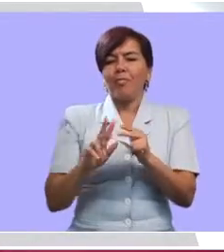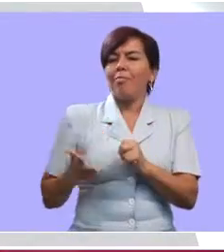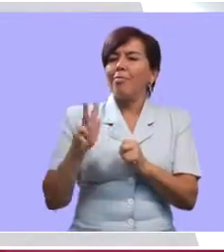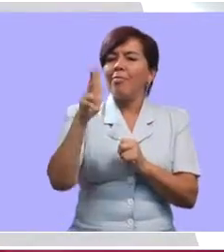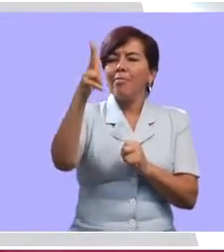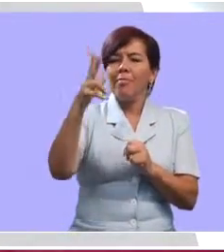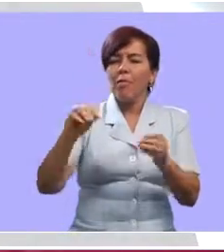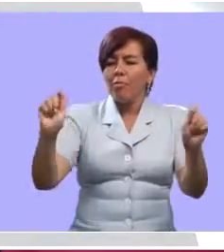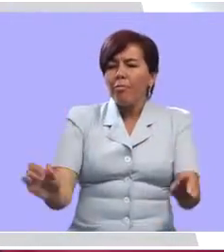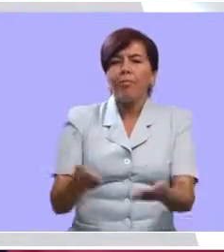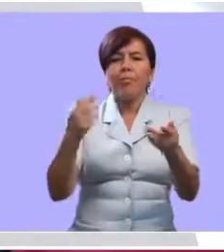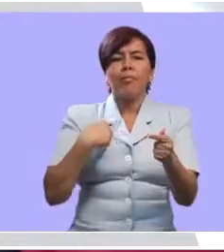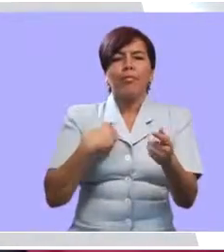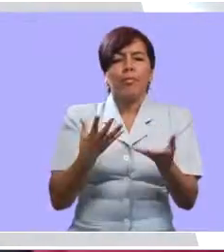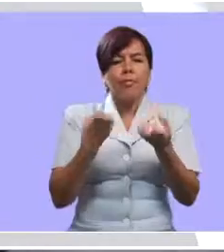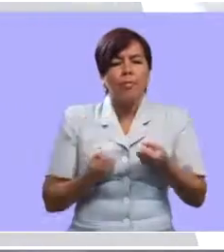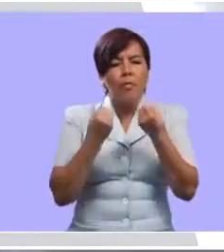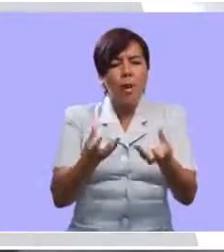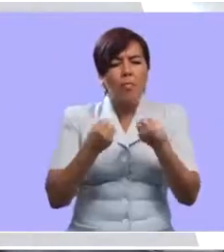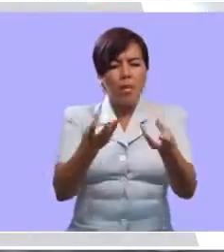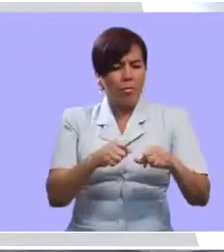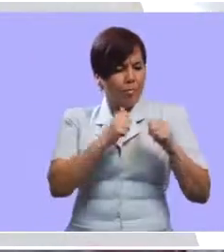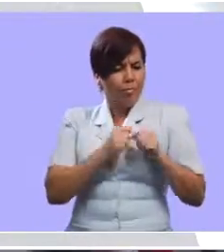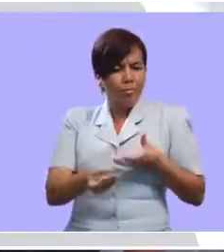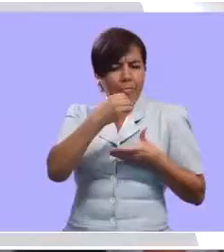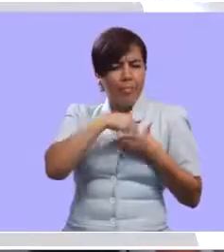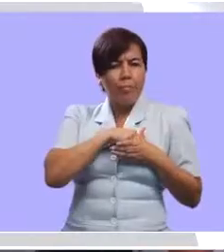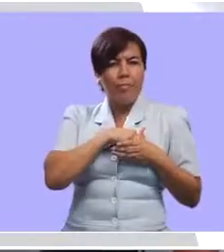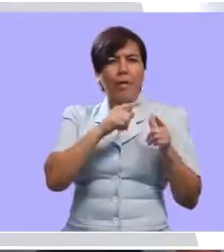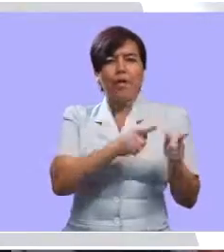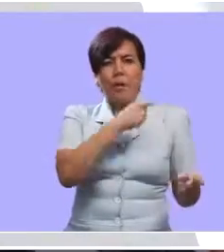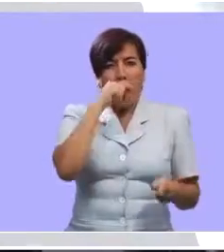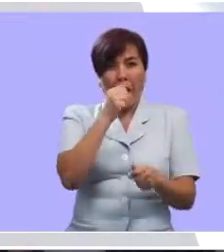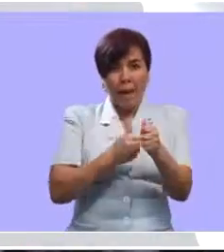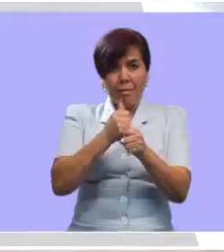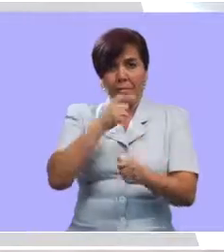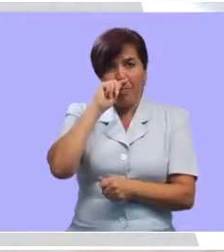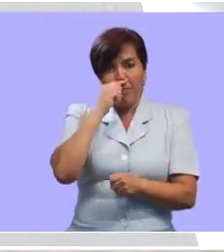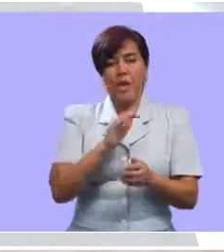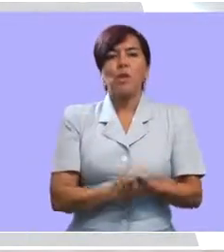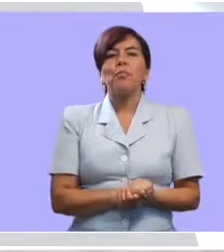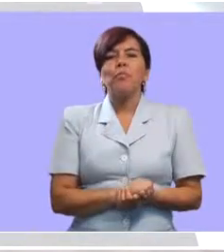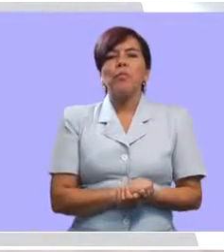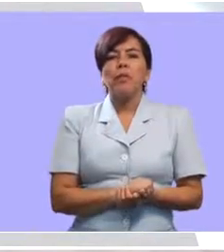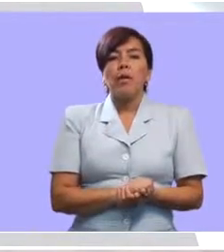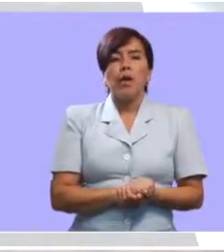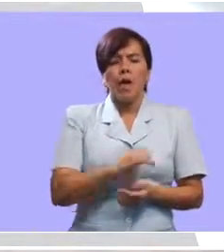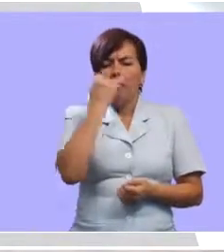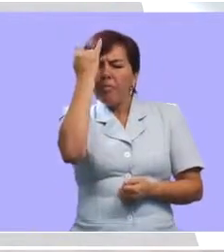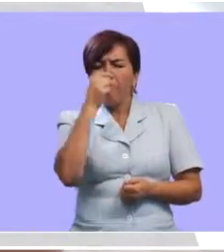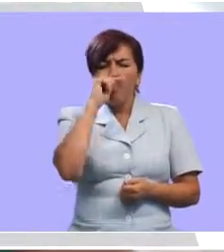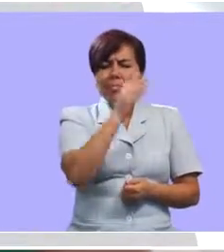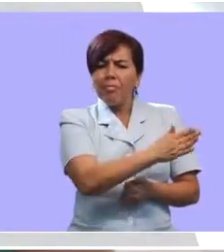andina, que tanto nosotros estamos rescatando y que tanto deseamos que entre en los corazones de cada uno de nuestros niños quindianos. Bueno, entonces la idea